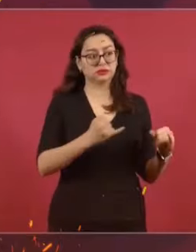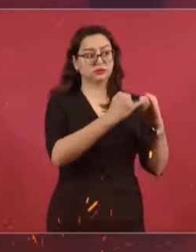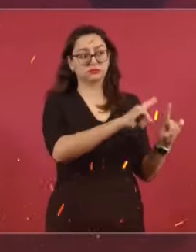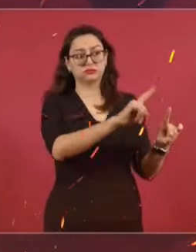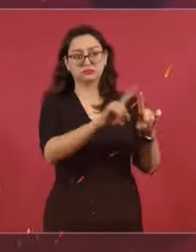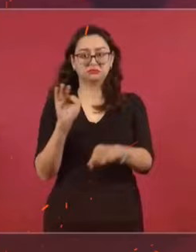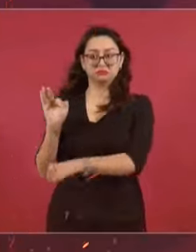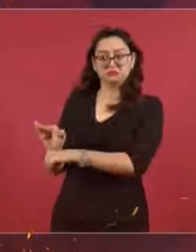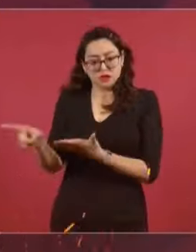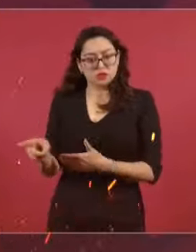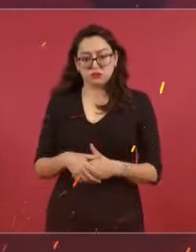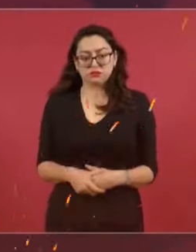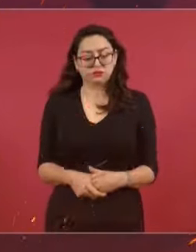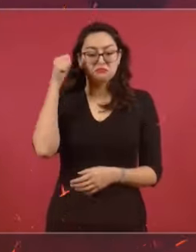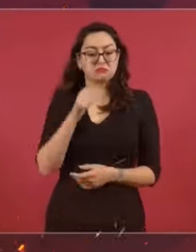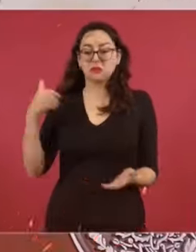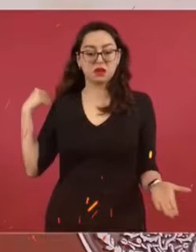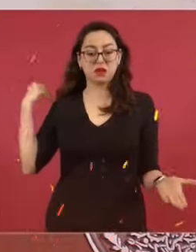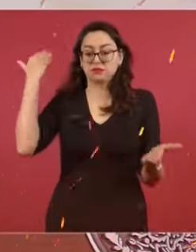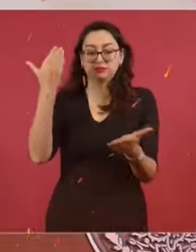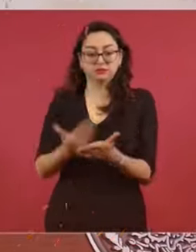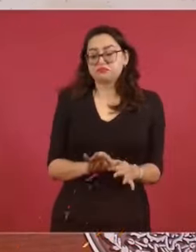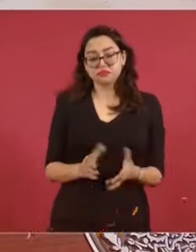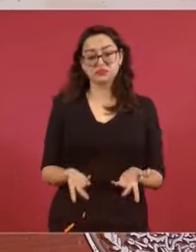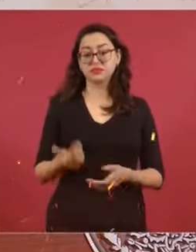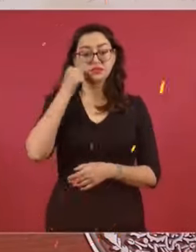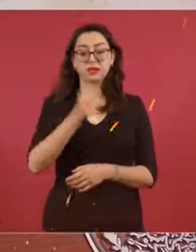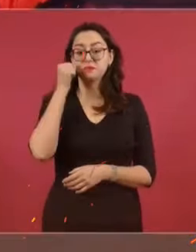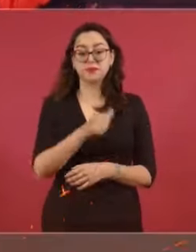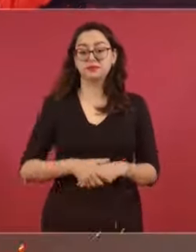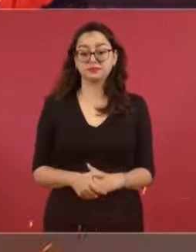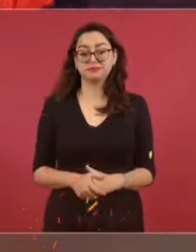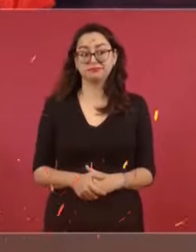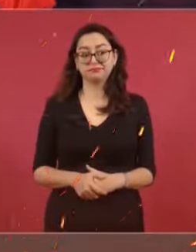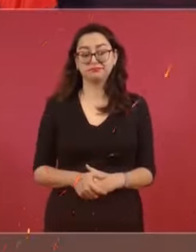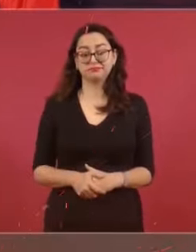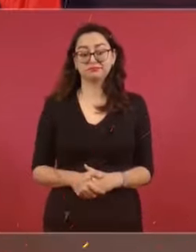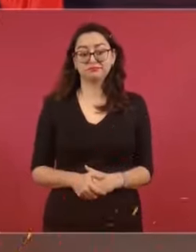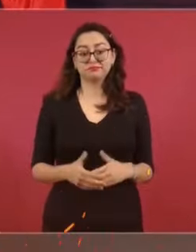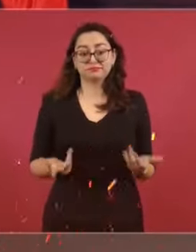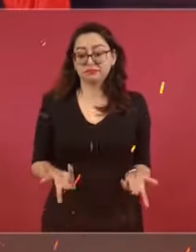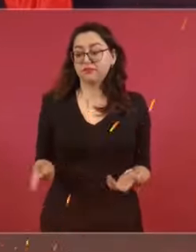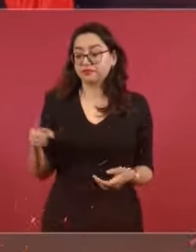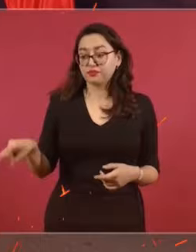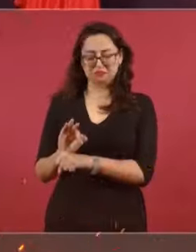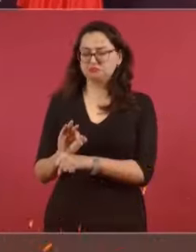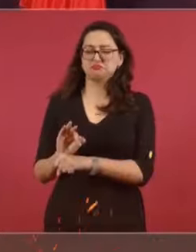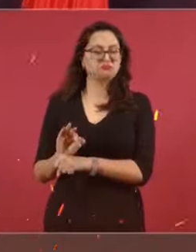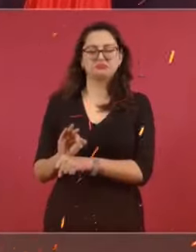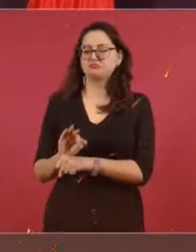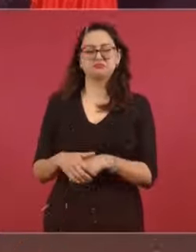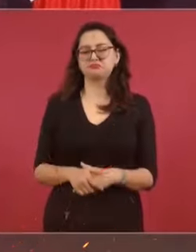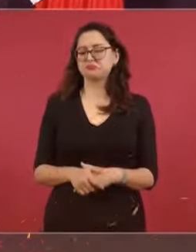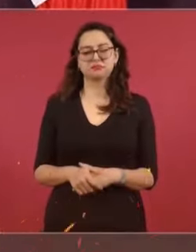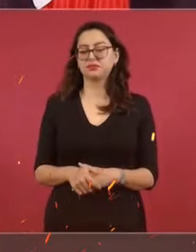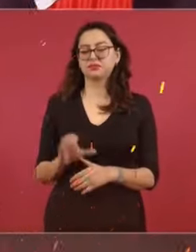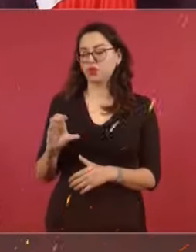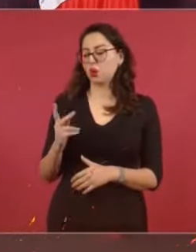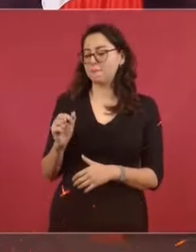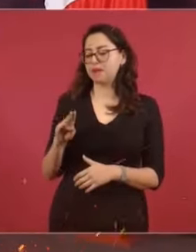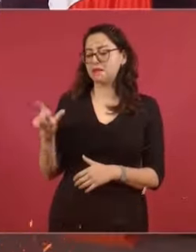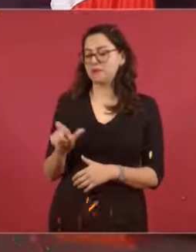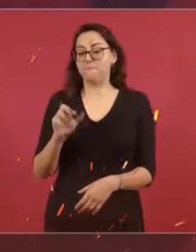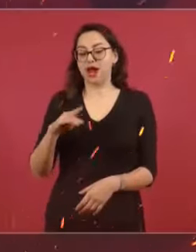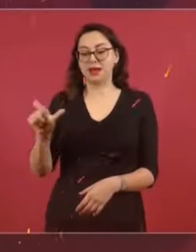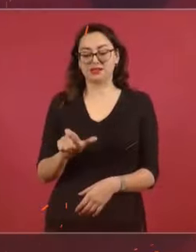Ellos siempre han tenido una postura muy a favor del PAN. No han sido, en sentido estricto, defensores de empresarios. Son como una especie de sector